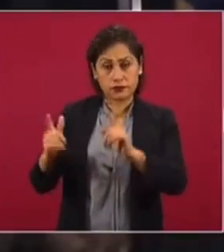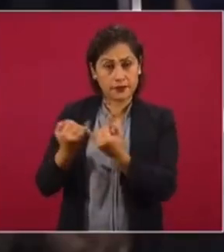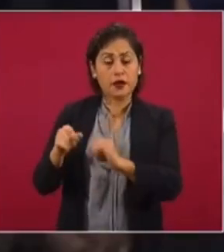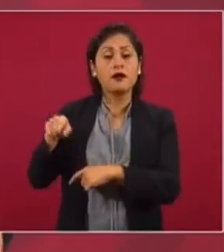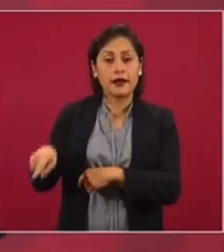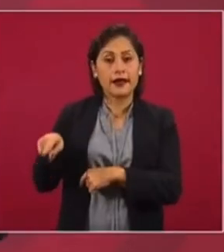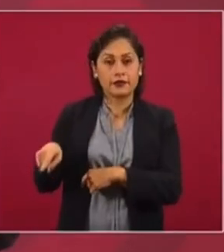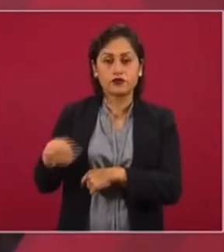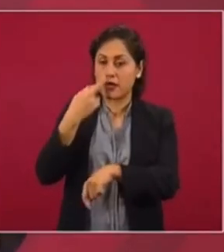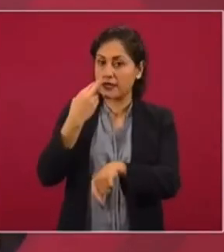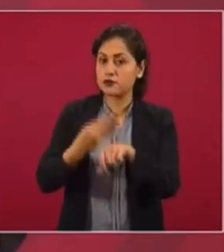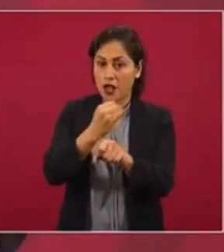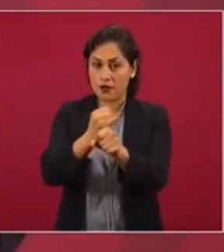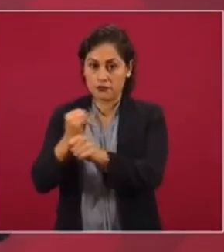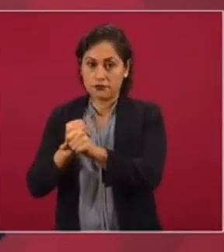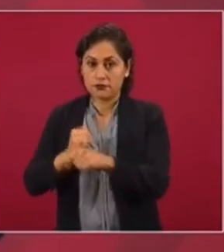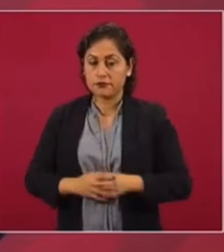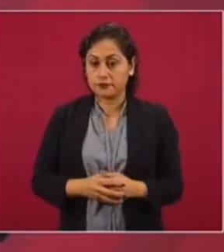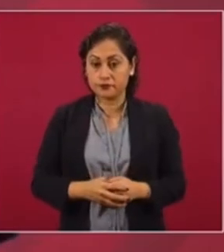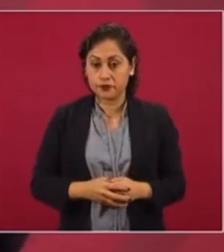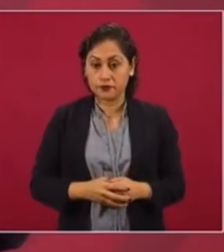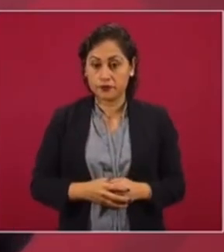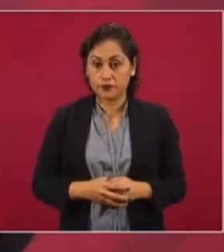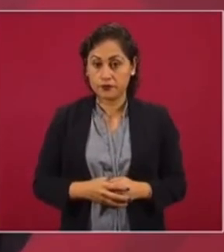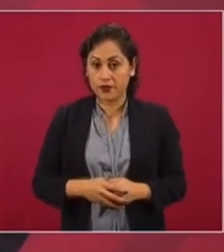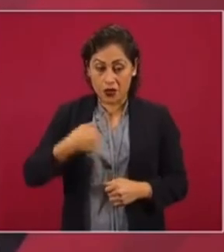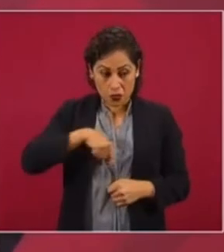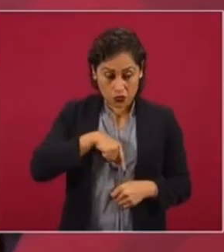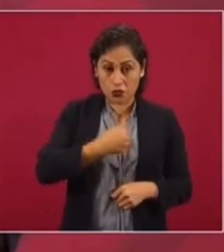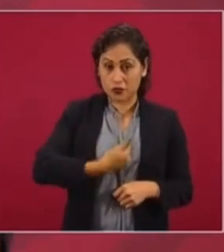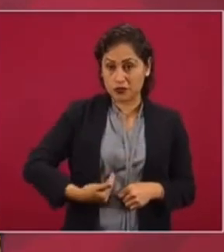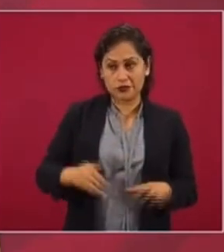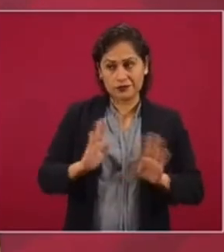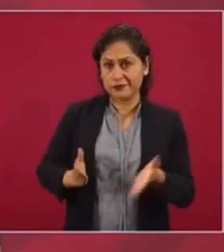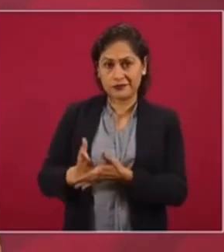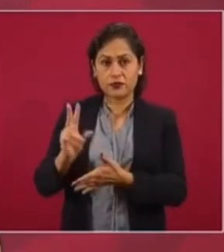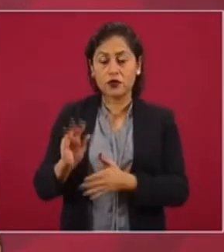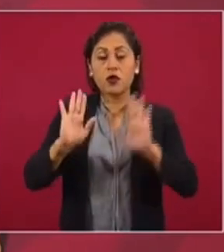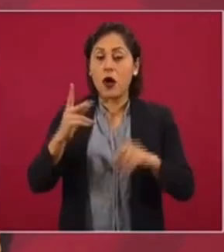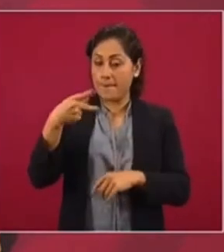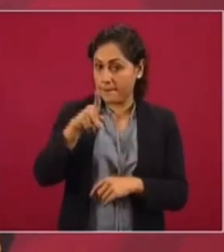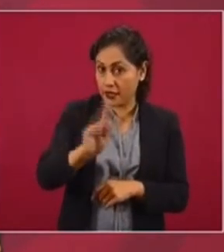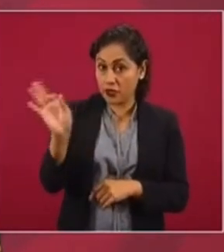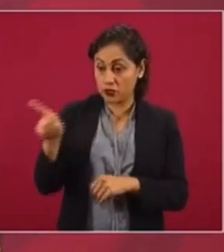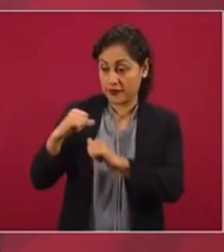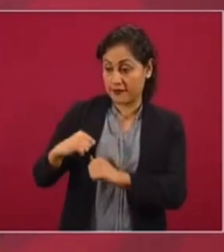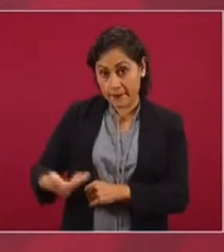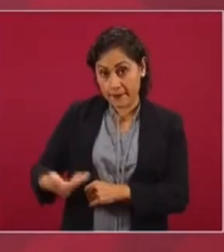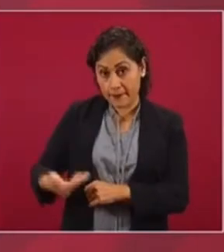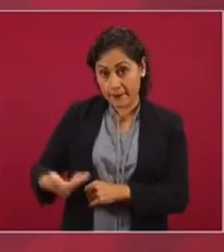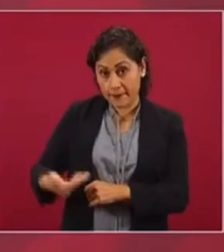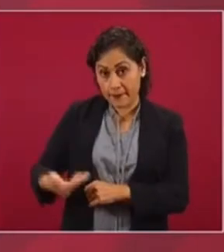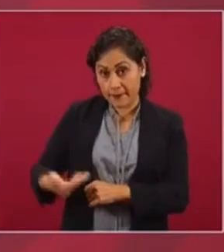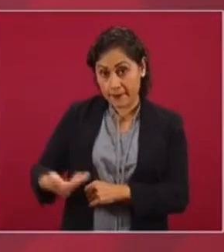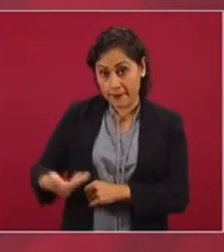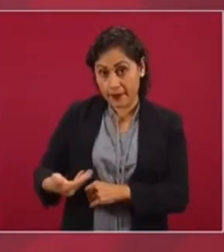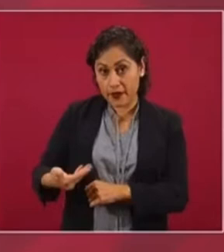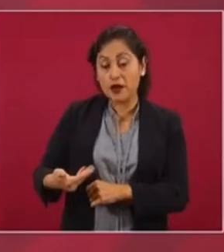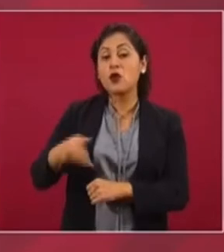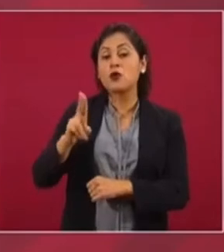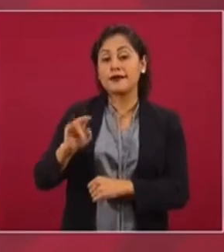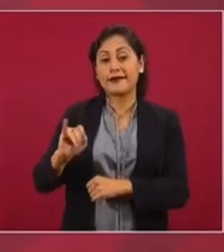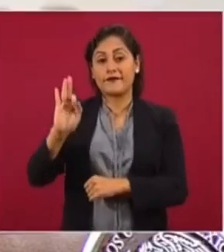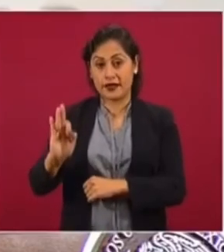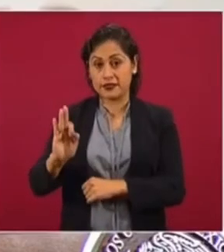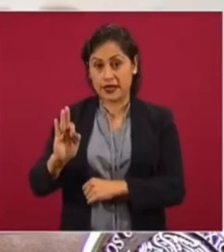cargo de las investigaciones, no el Poder Ejecutivo. Solo que la Fiscalía solicite a la Oficina de Inteligencia Financiera de